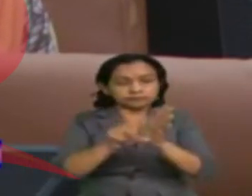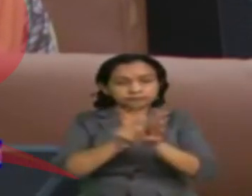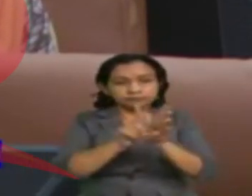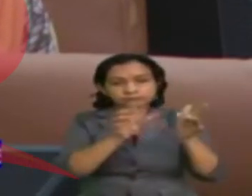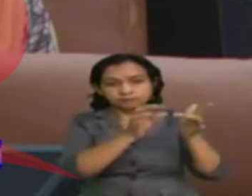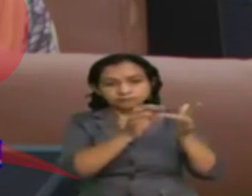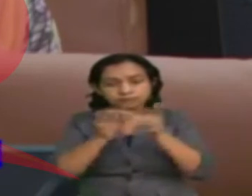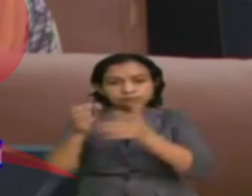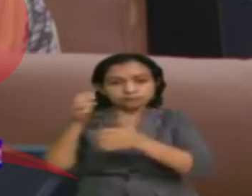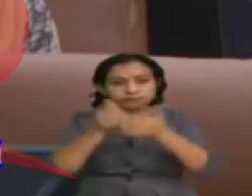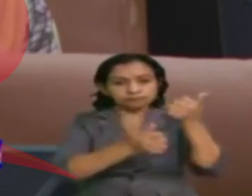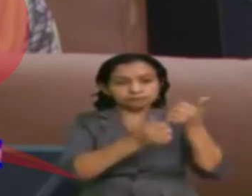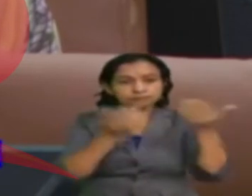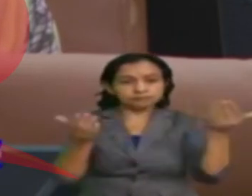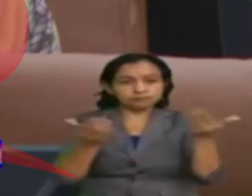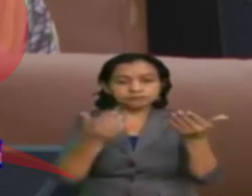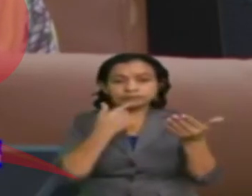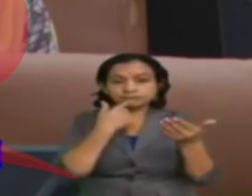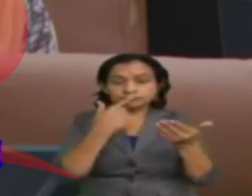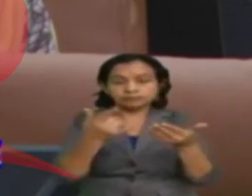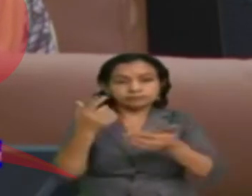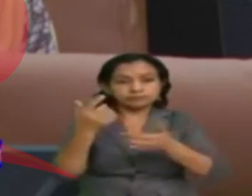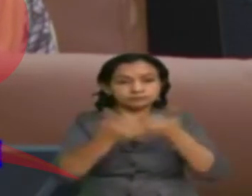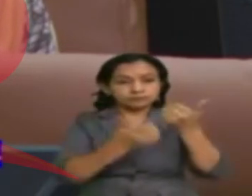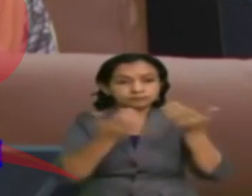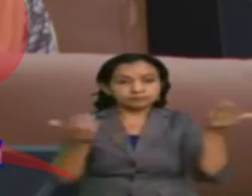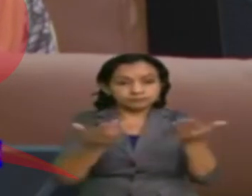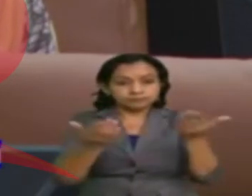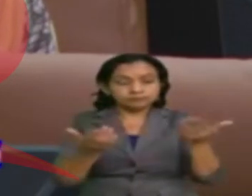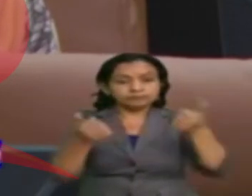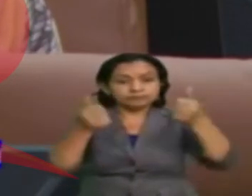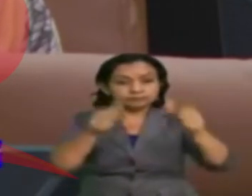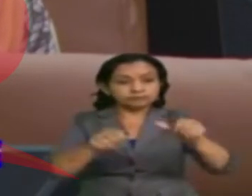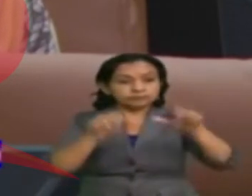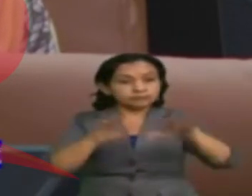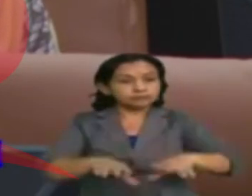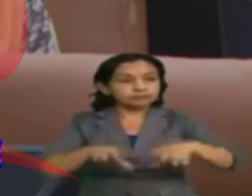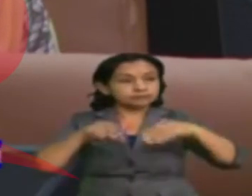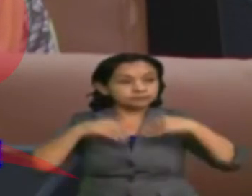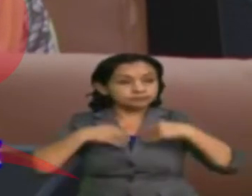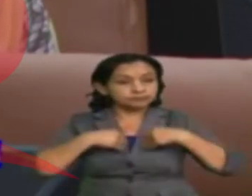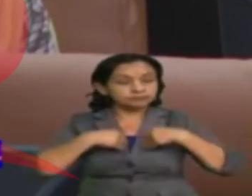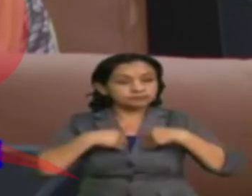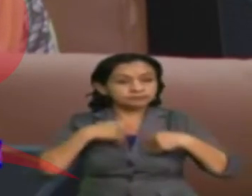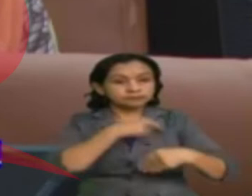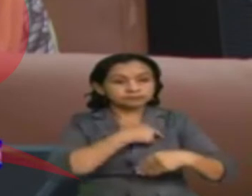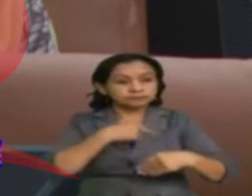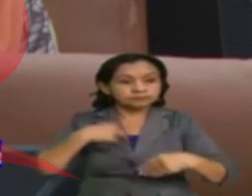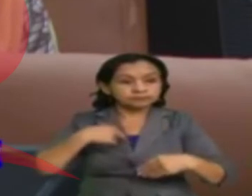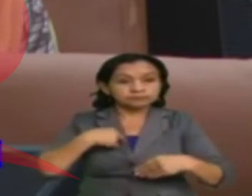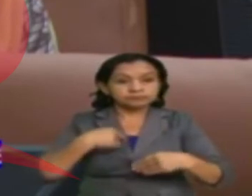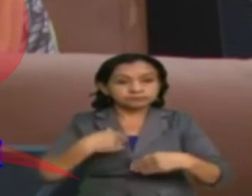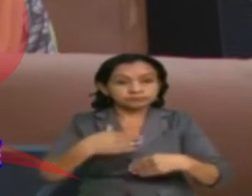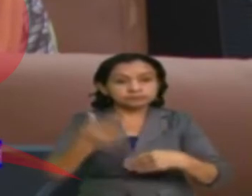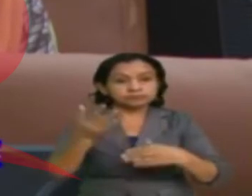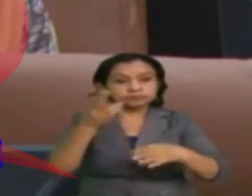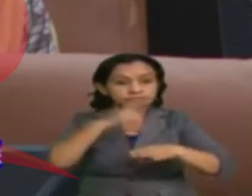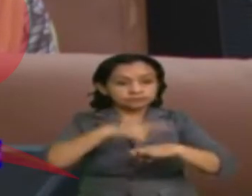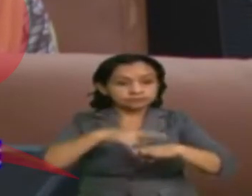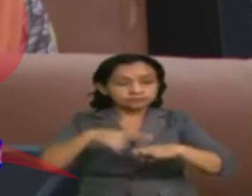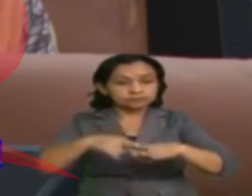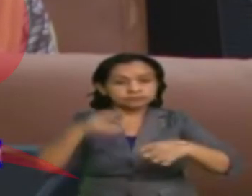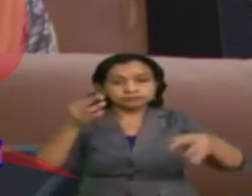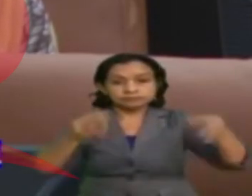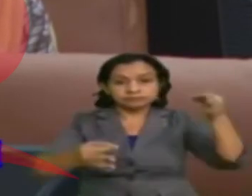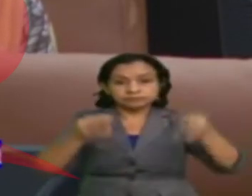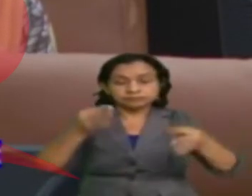Especial de Ciberdelitos, pues con dicho dictamen al aprobarse se estaría contraviniendo a normas